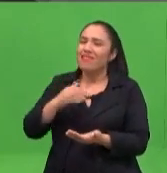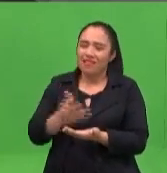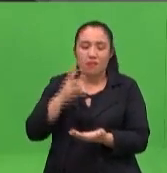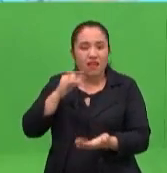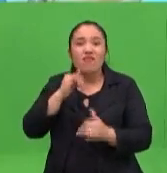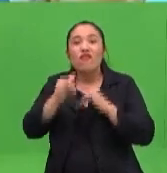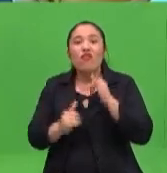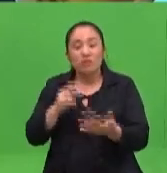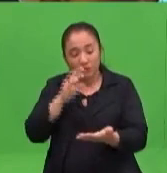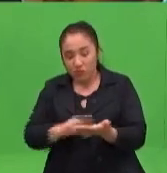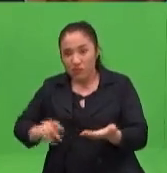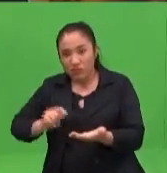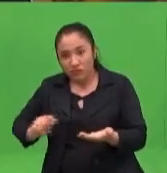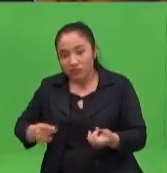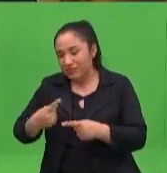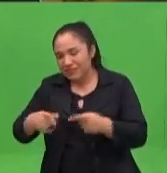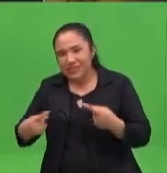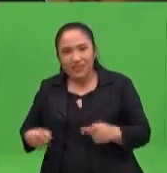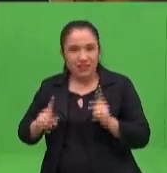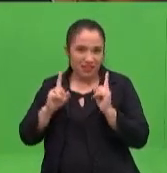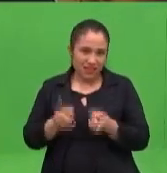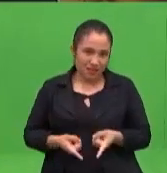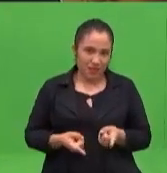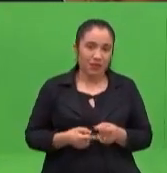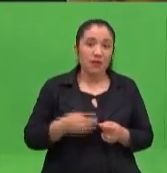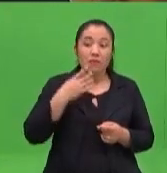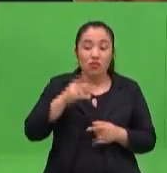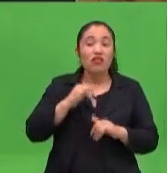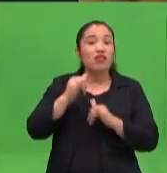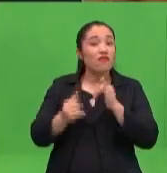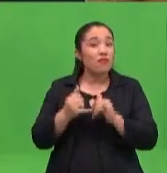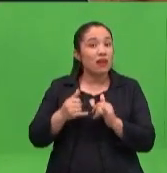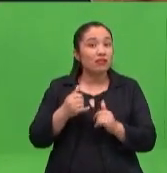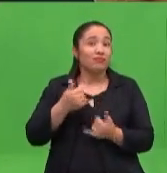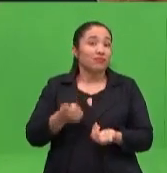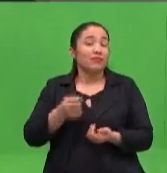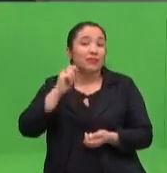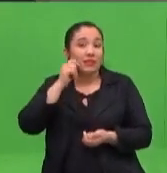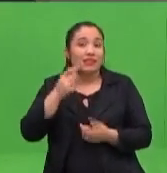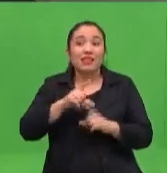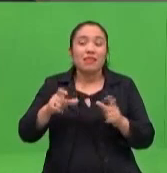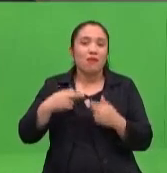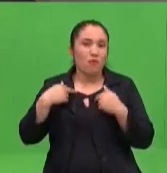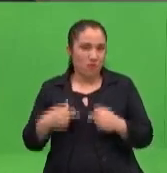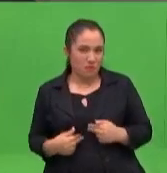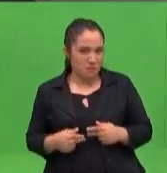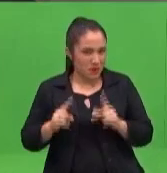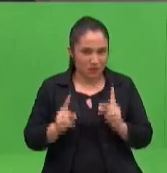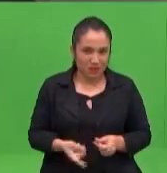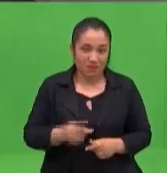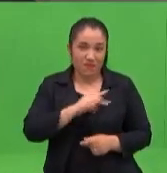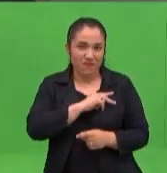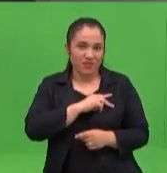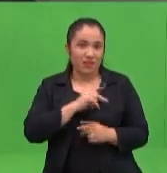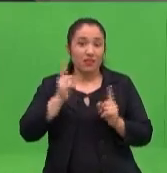mucha información, que quizás está un poco desfasada, pero al final es información sobre la vida humana. Sí, sí. Mucho